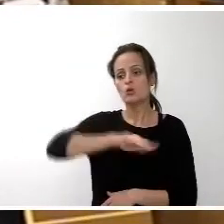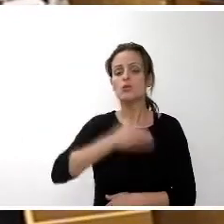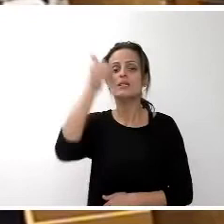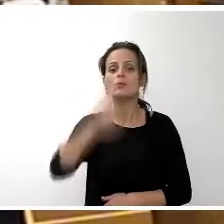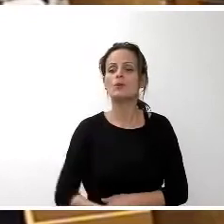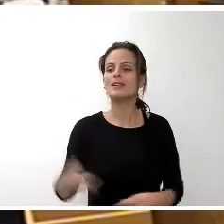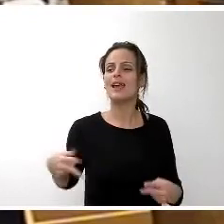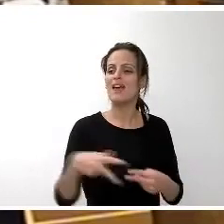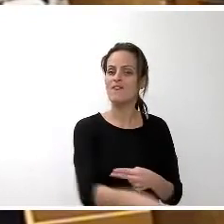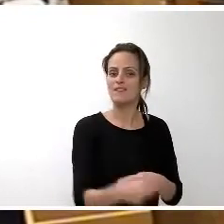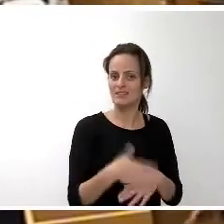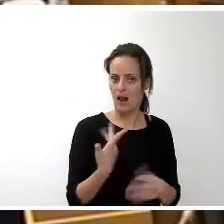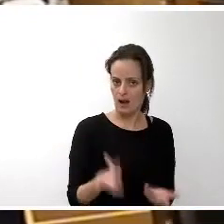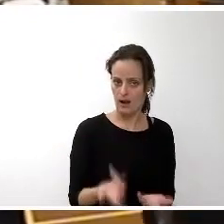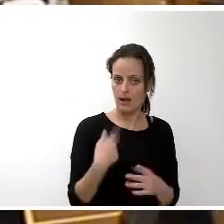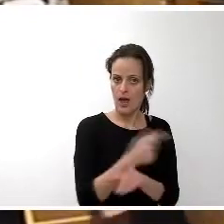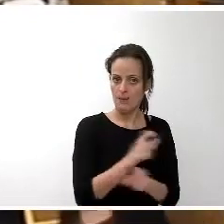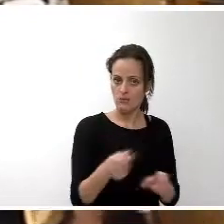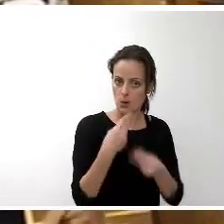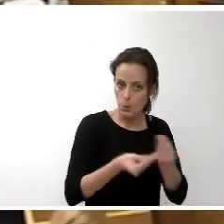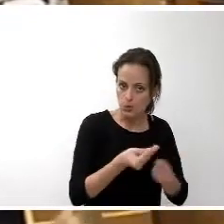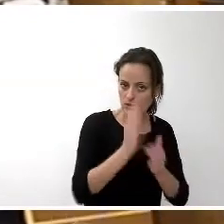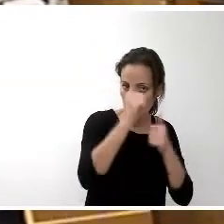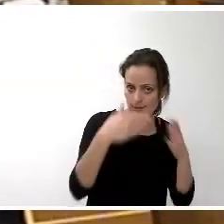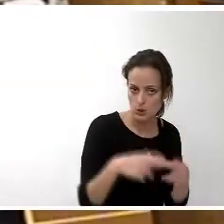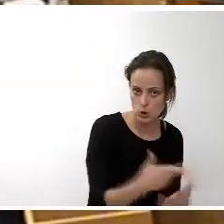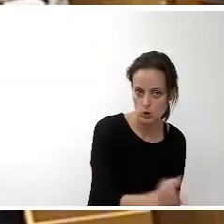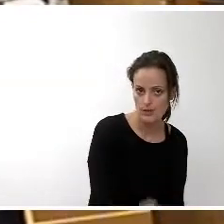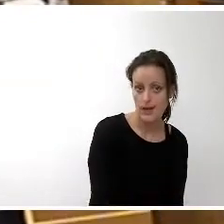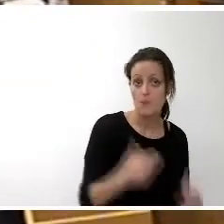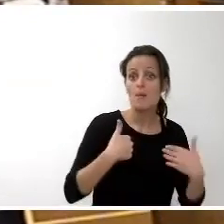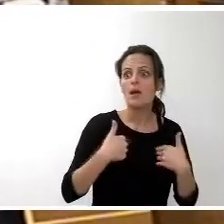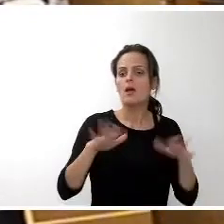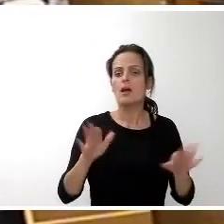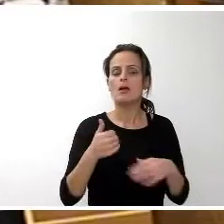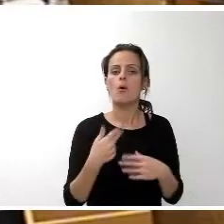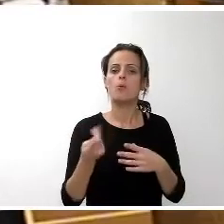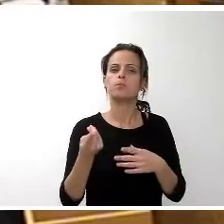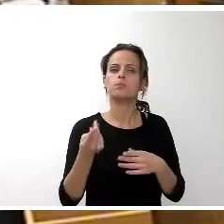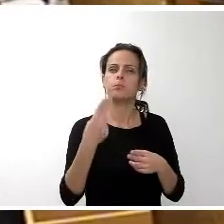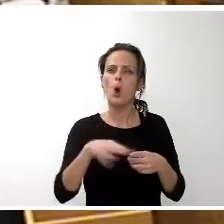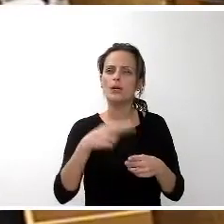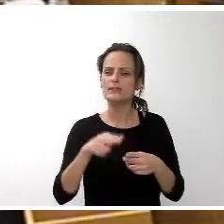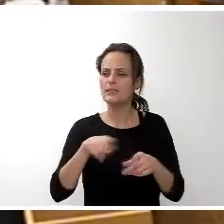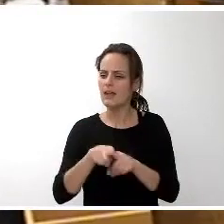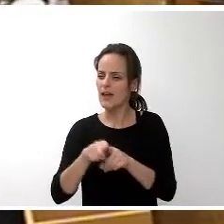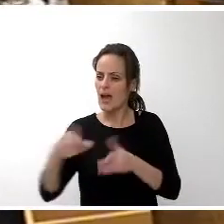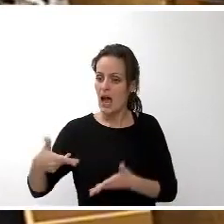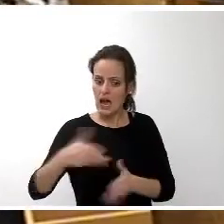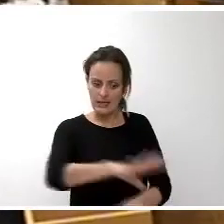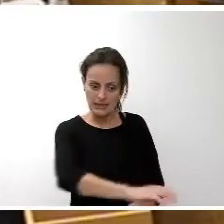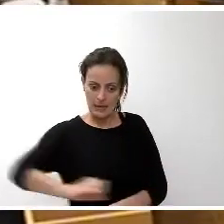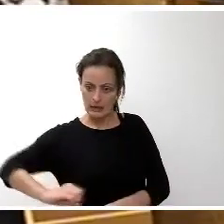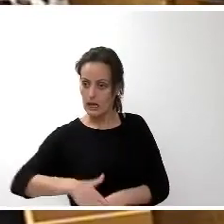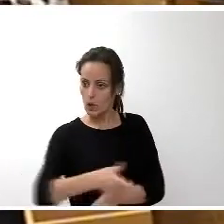necesite de lo asistencial en cualquier caso esas políticas de rescate a los ciudadanos de la que ustedes hablan no se han